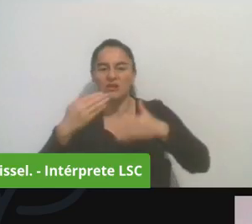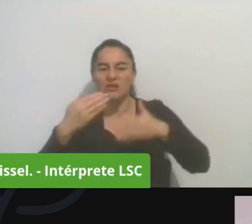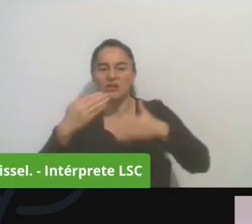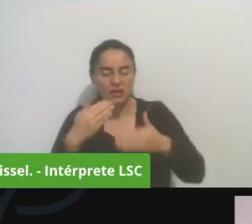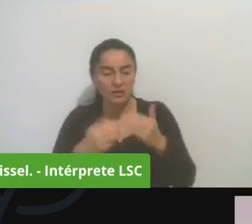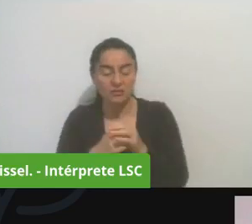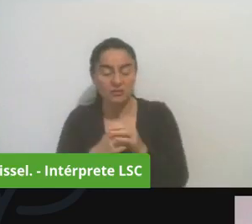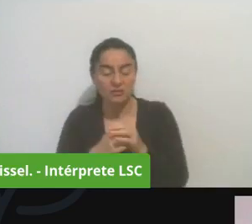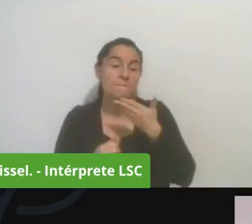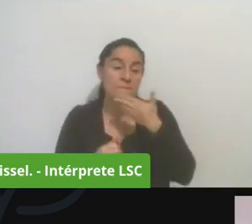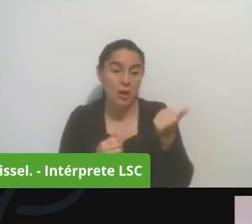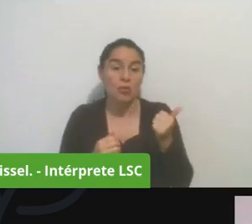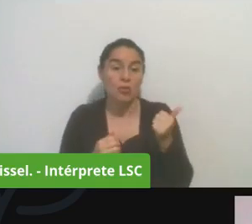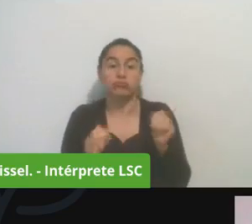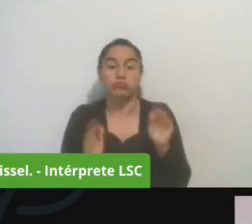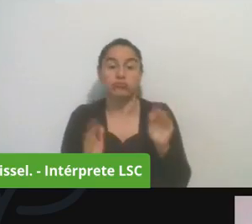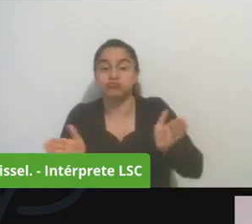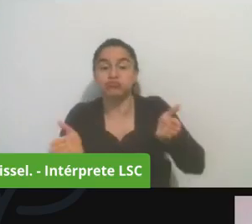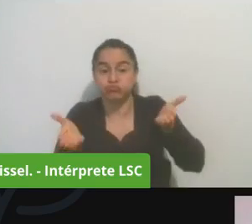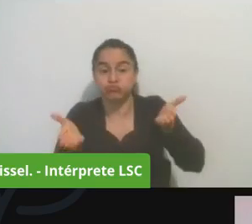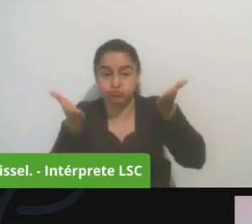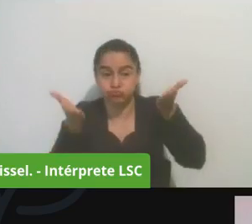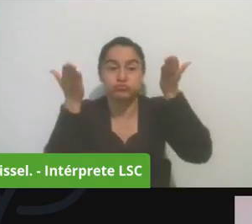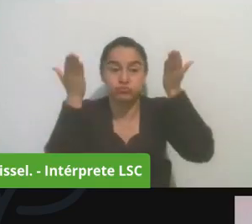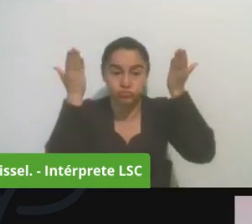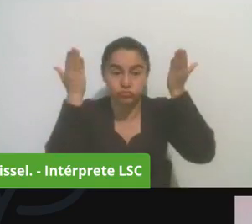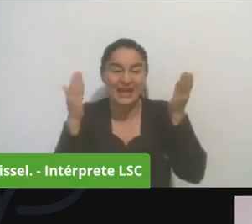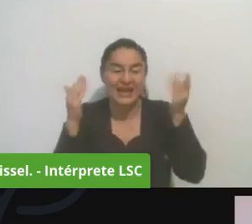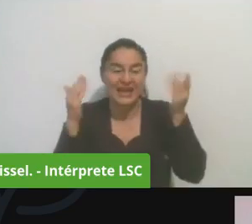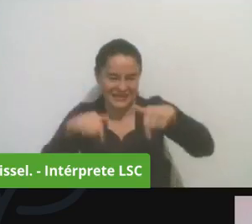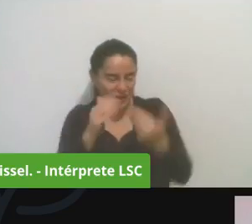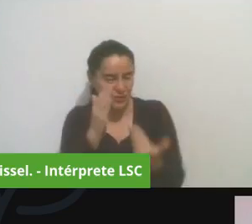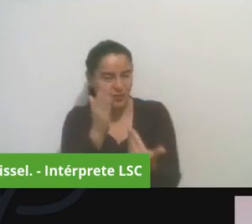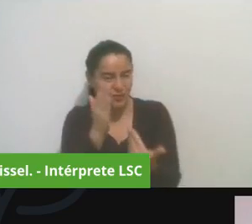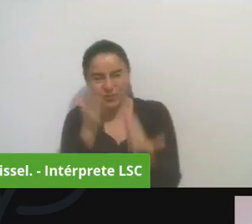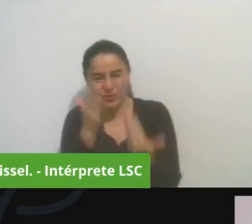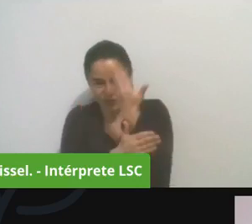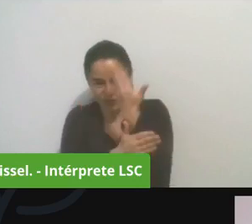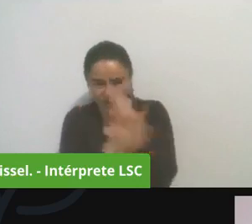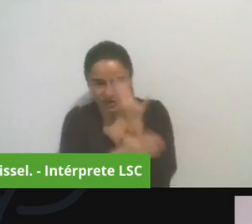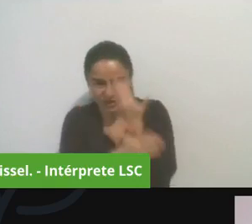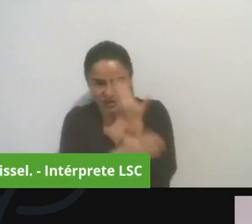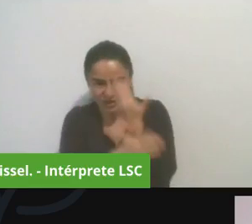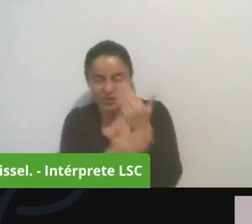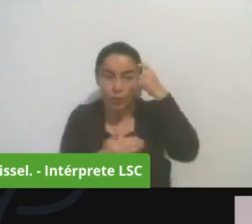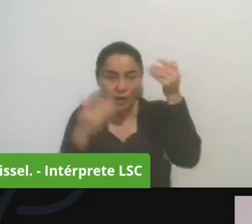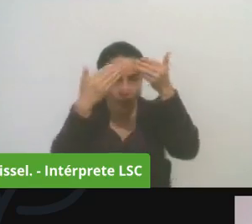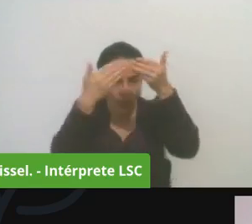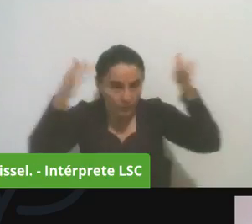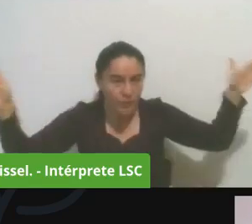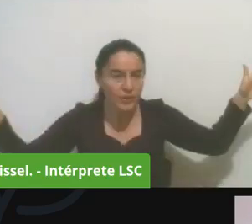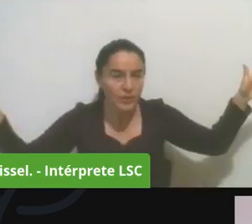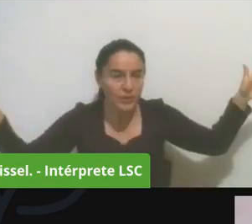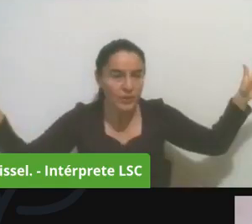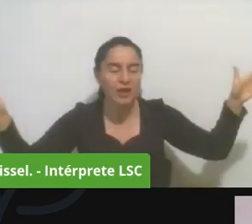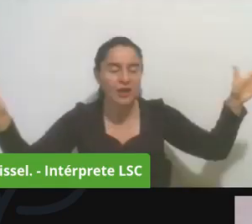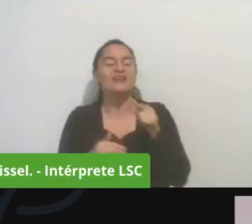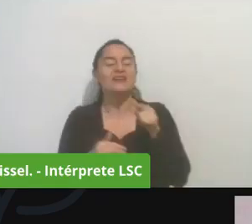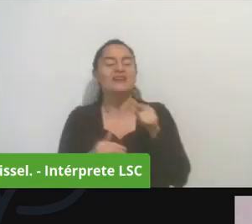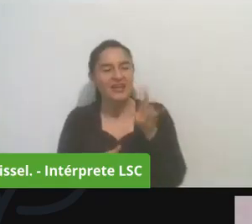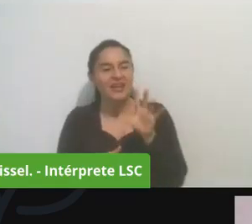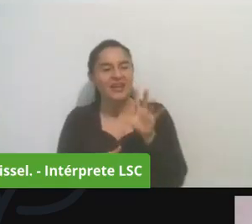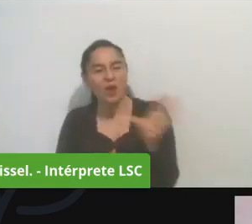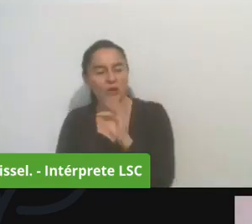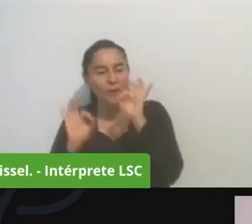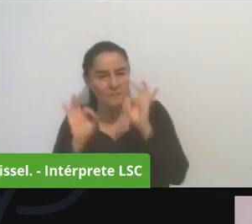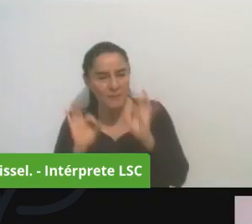que es parte de lo que queremos hacer en estas nuevas dinámicas del gobierno abierto que es la transparencia la colaboración y la participación a través de